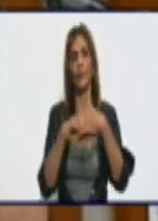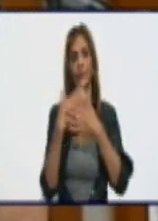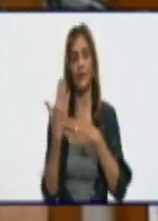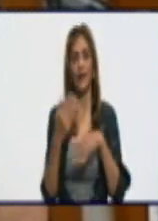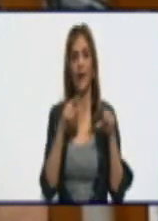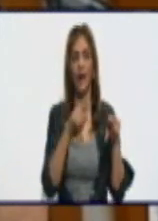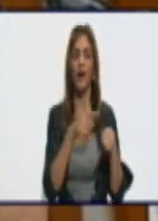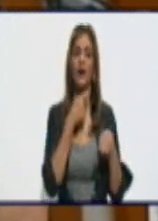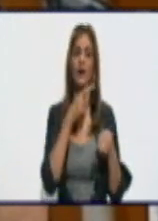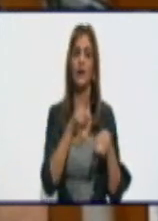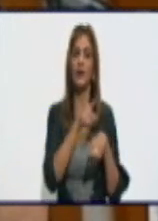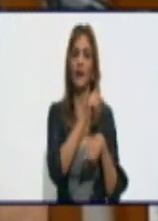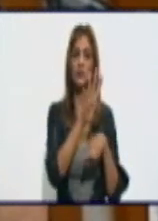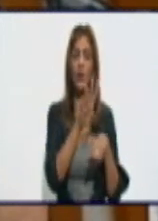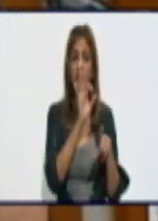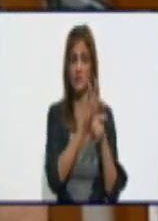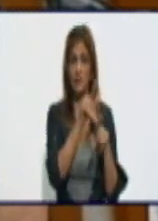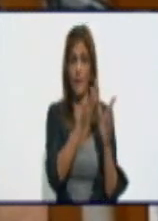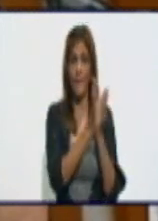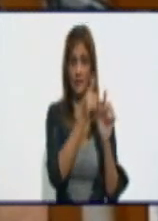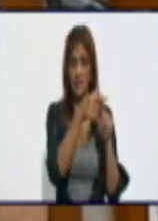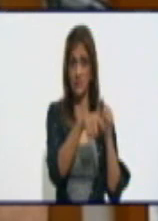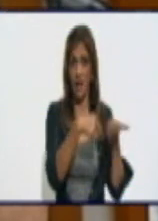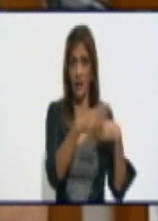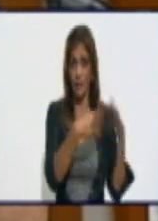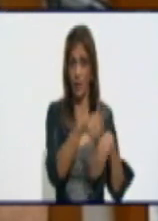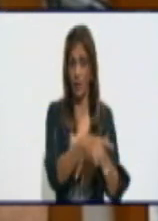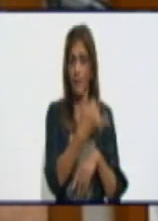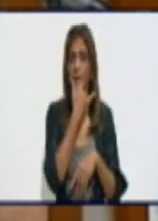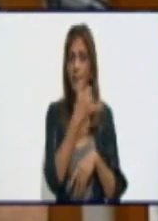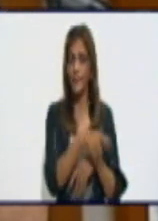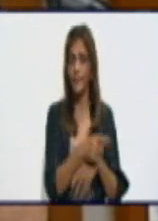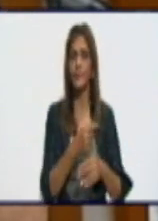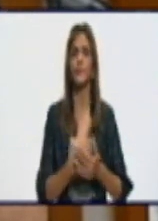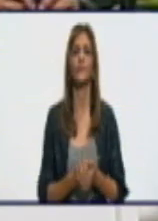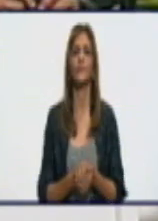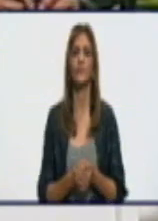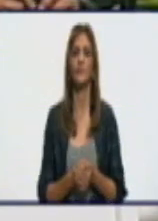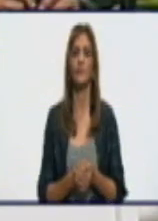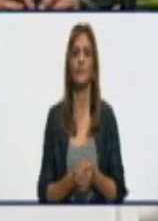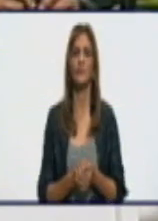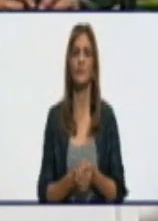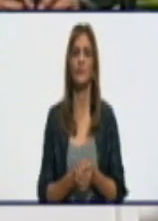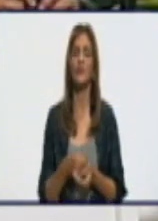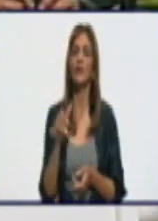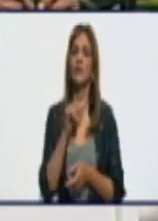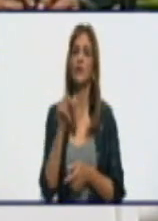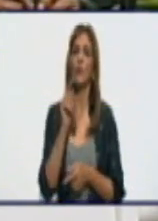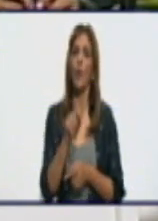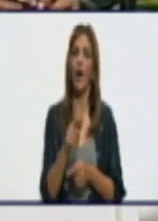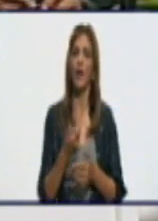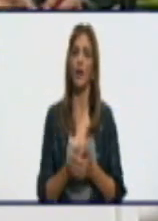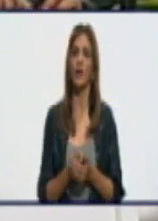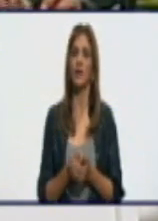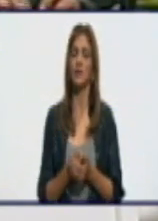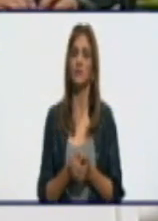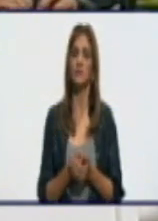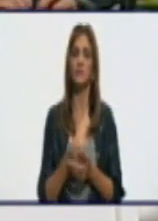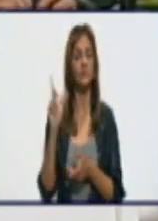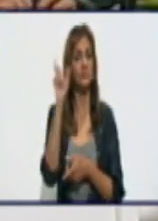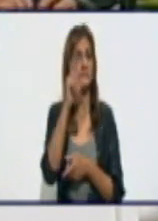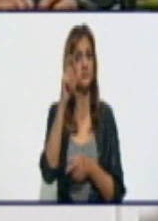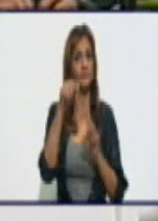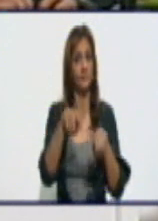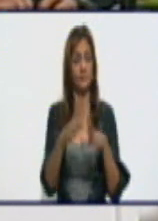día 15. En la planta de Santa Cruz del Norte, también las dos unidades salieron por avería y entraron en la